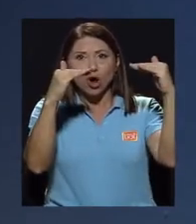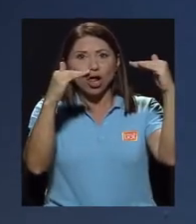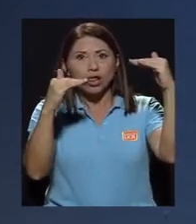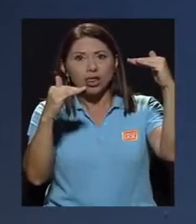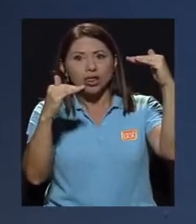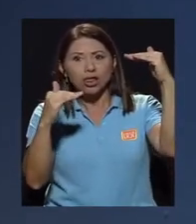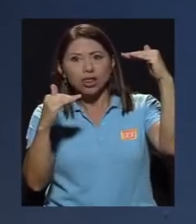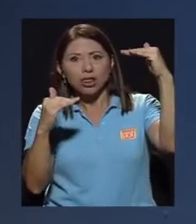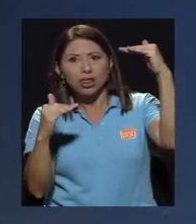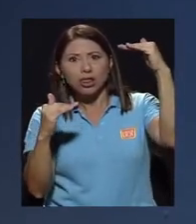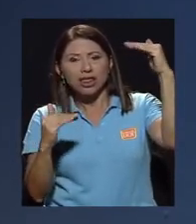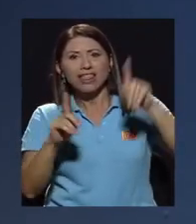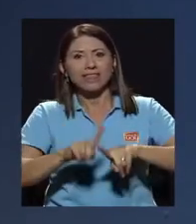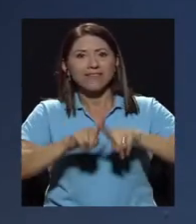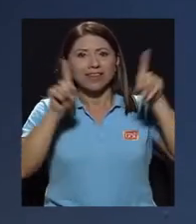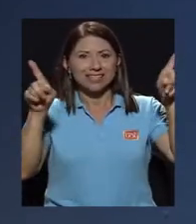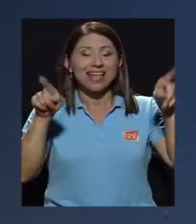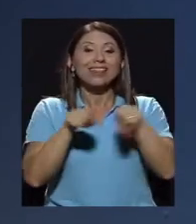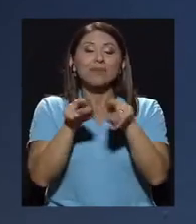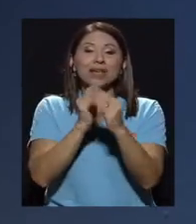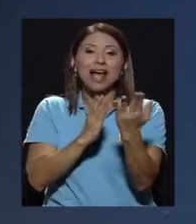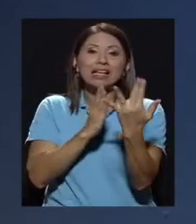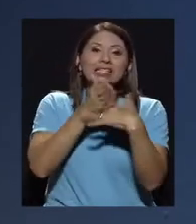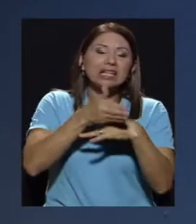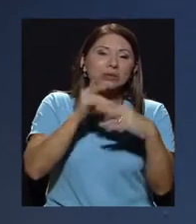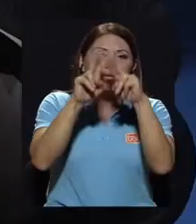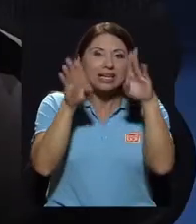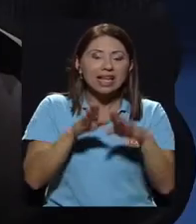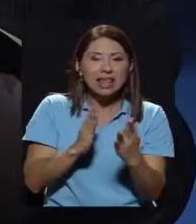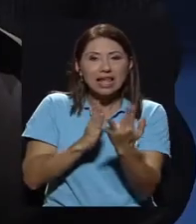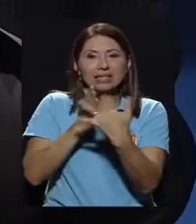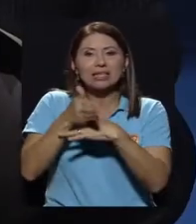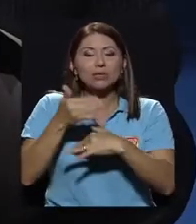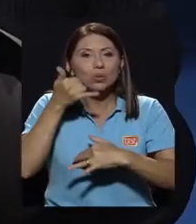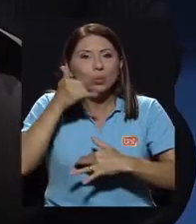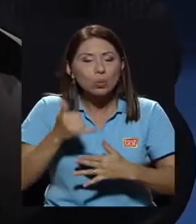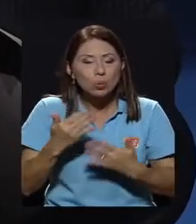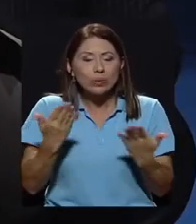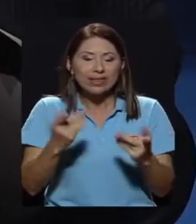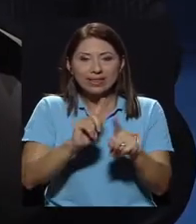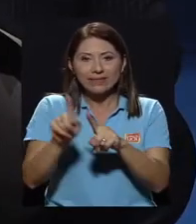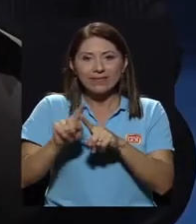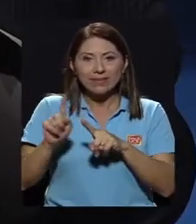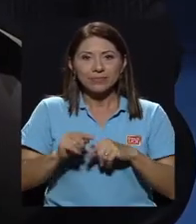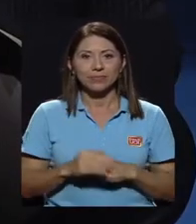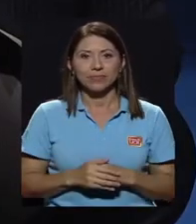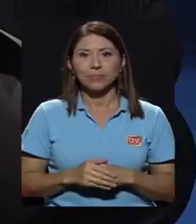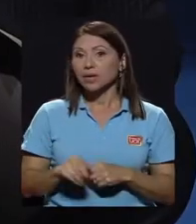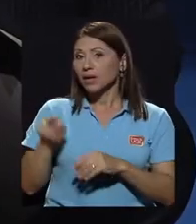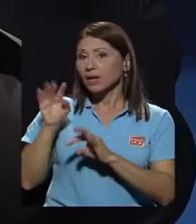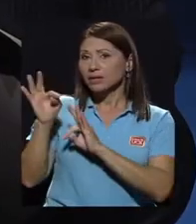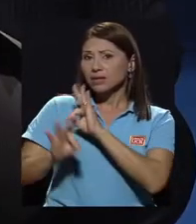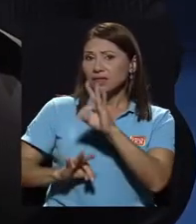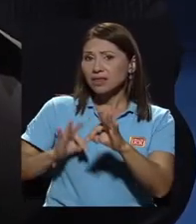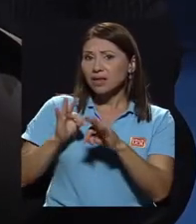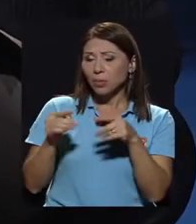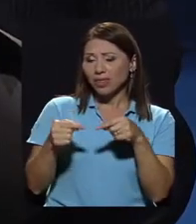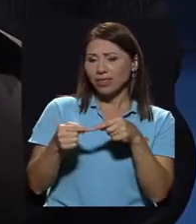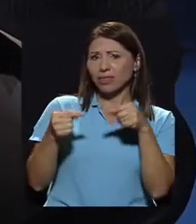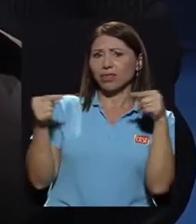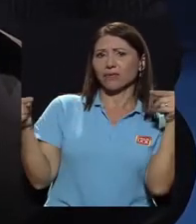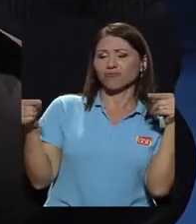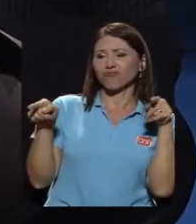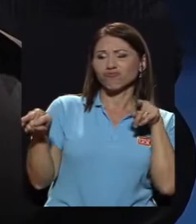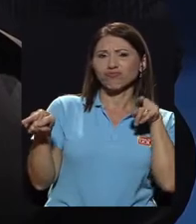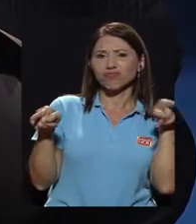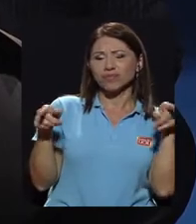en cuanto a internet, cuanto a telefonía móvil, entre otras. Este tipo, digamos, de dicotomía entre